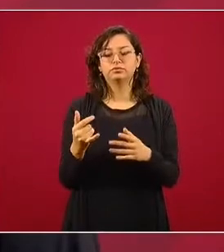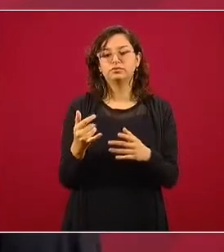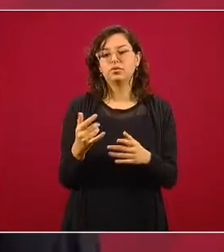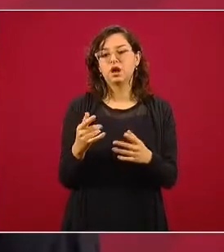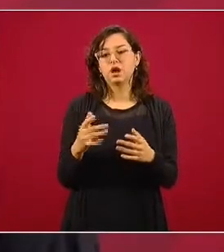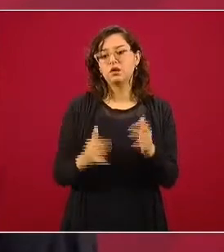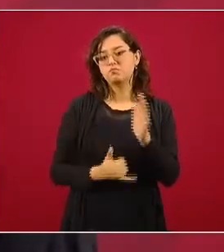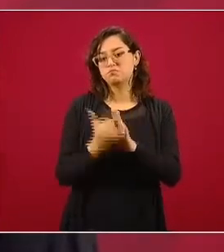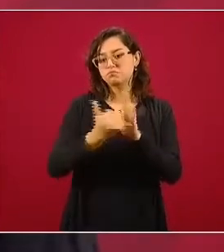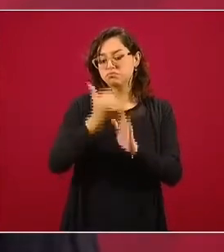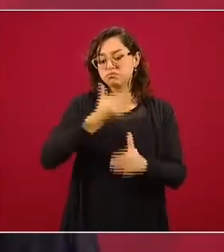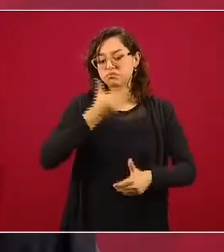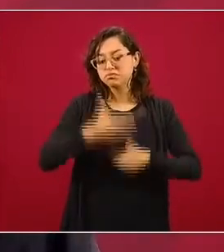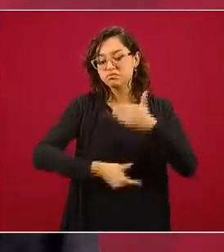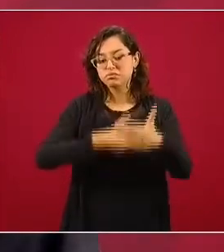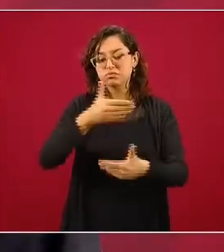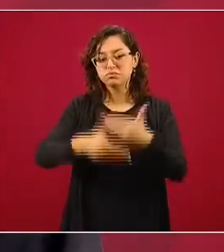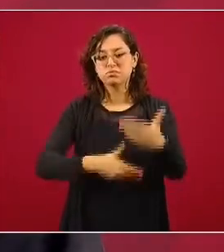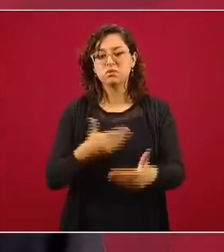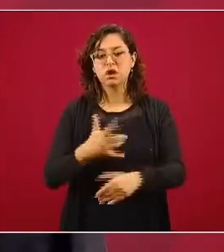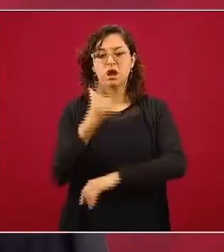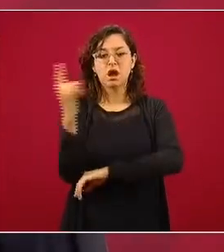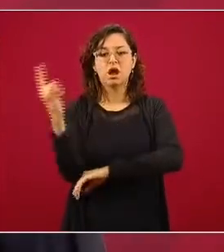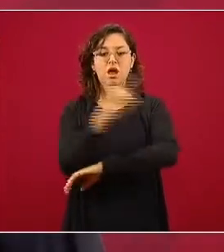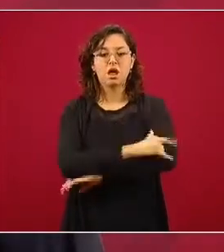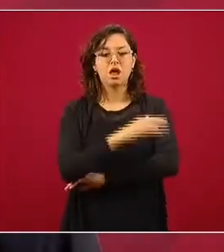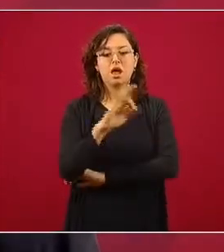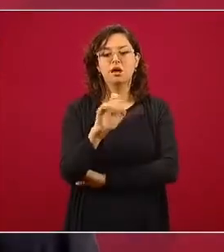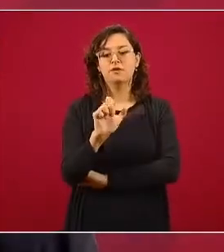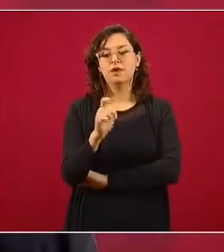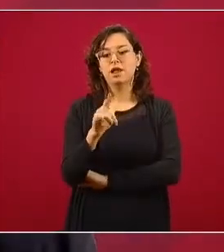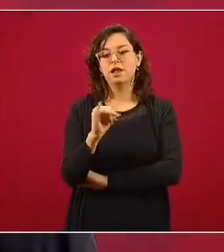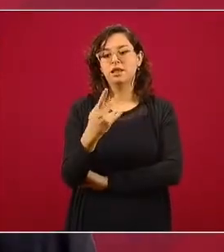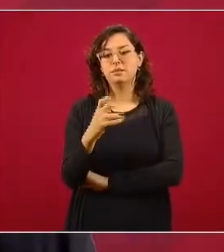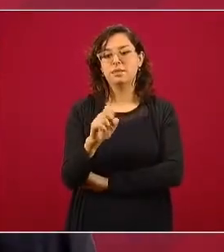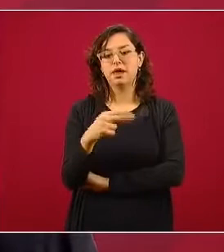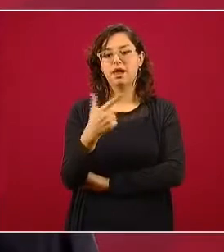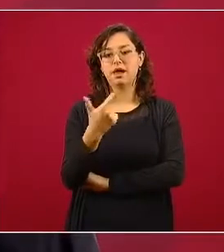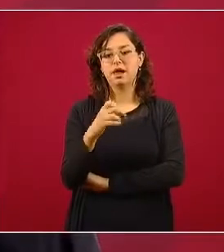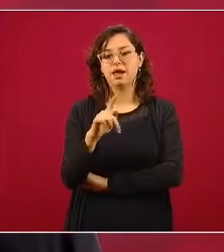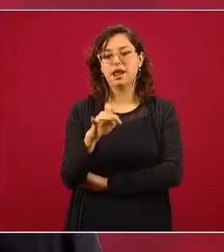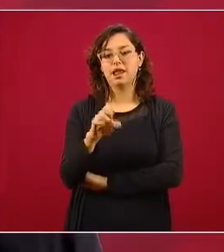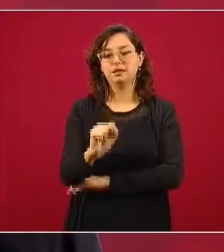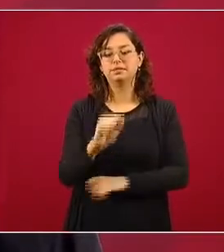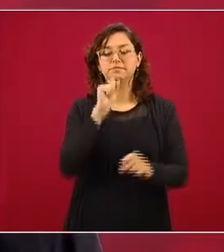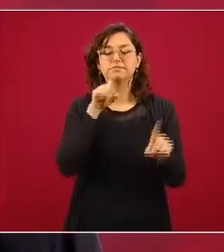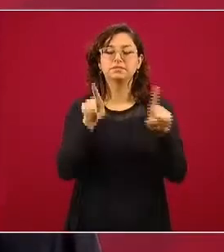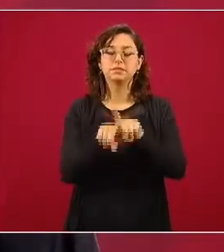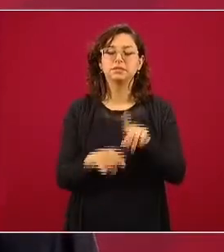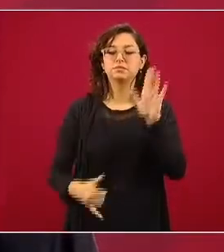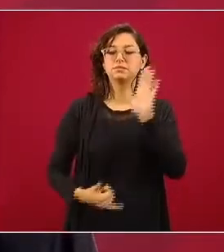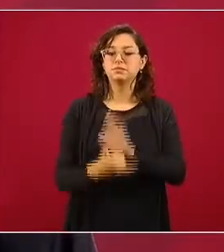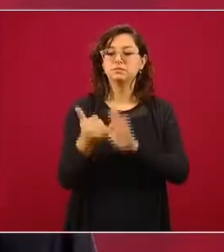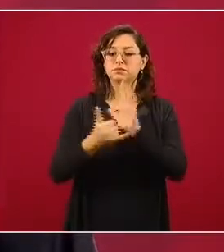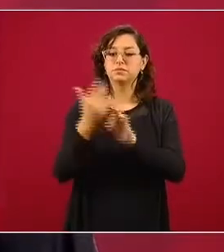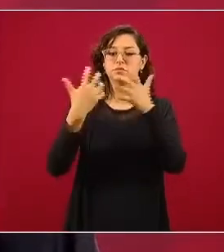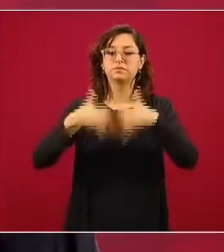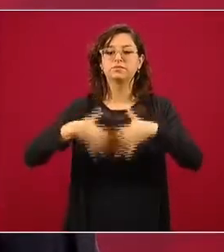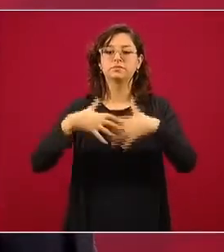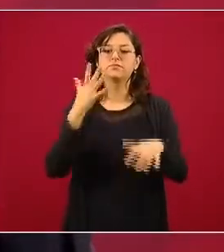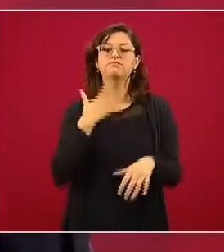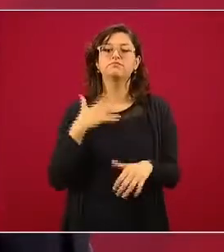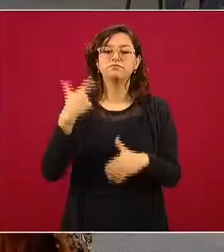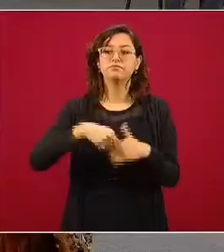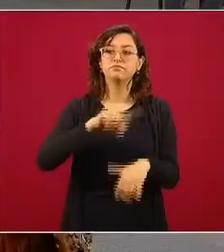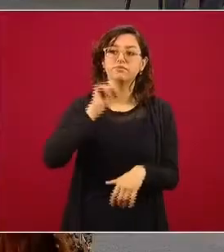en la construcción del aeropuerto Felipe Ángeles y en la construcción de la nueva refinería de